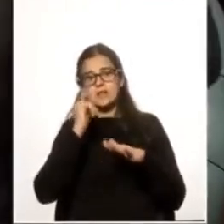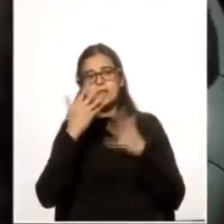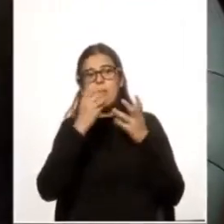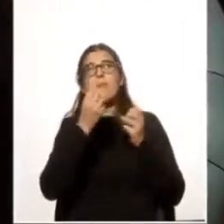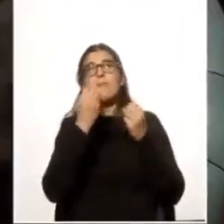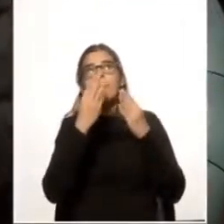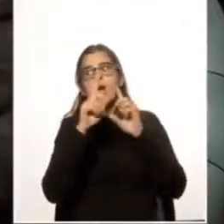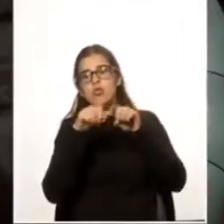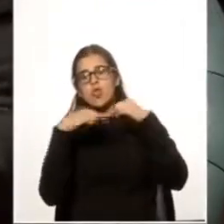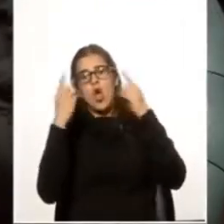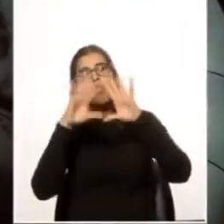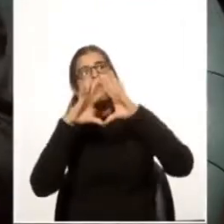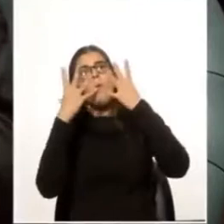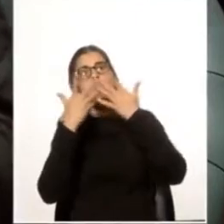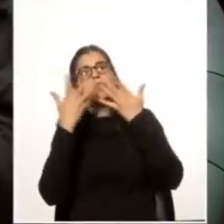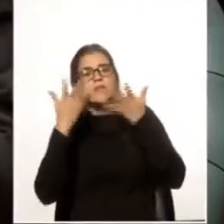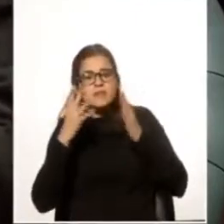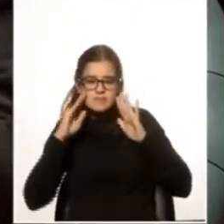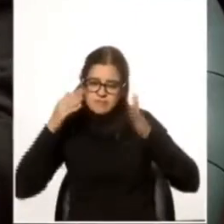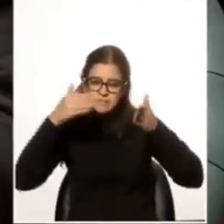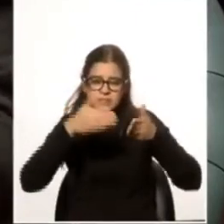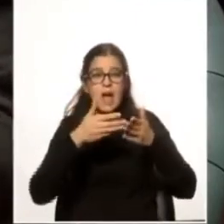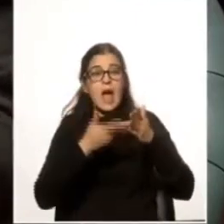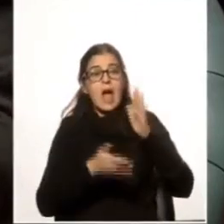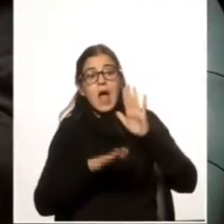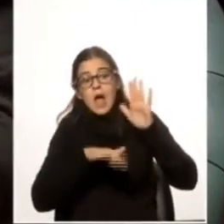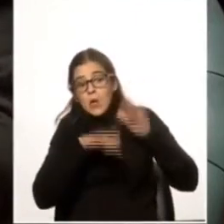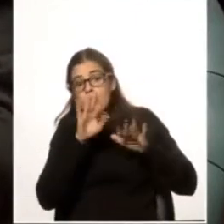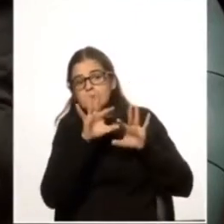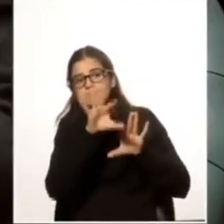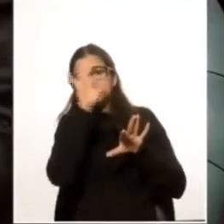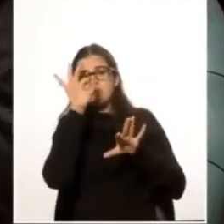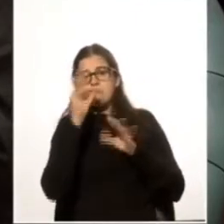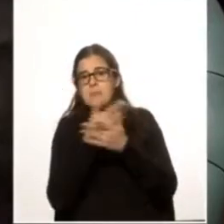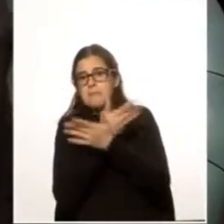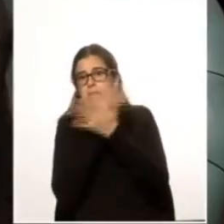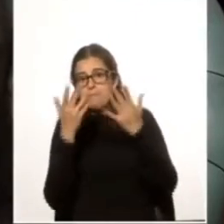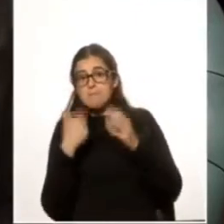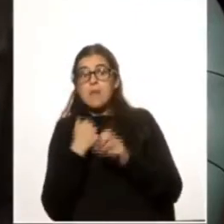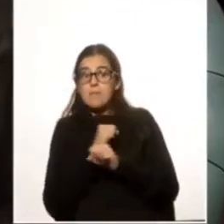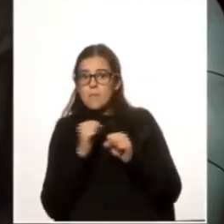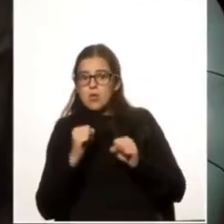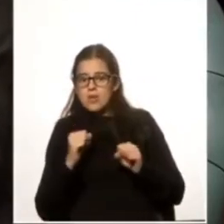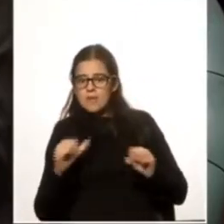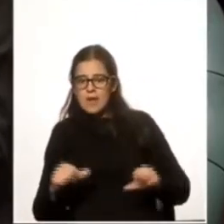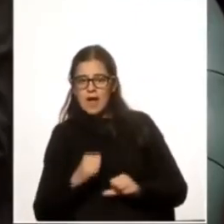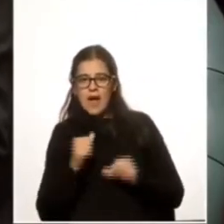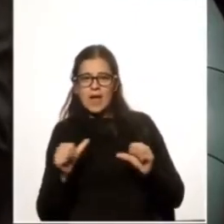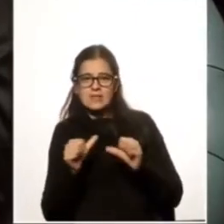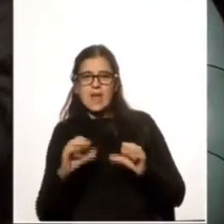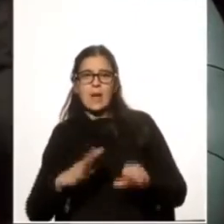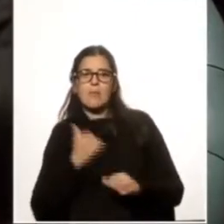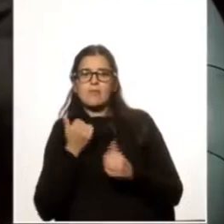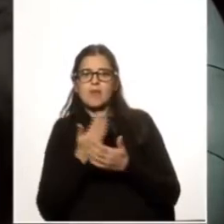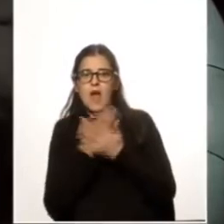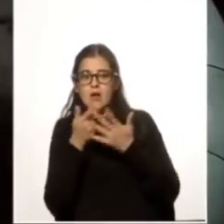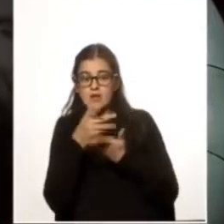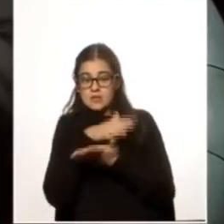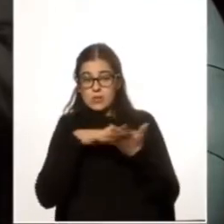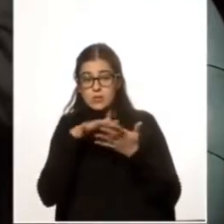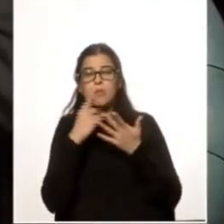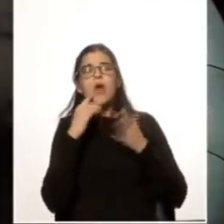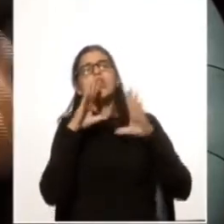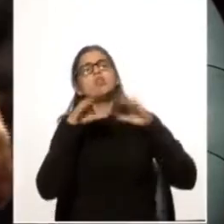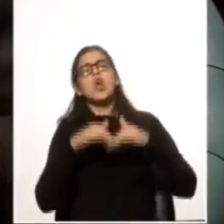porque el mundo iba para allá, alguna salvaguarda que nosotros podíamos haber hecho. Porque esto de que